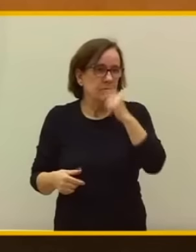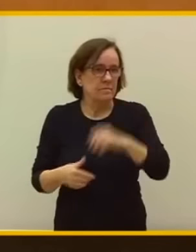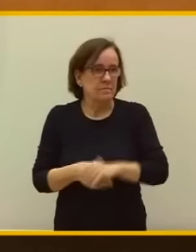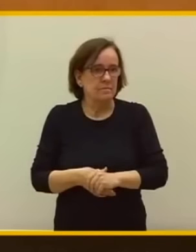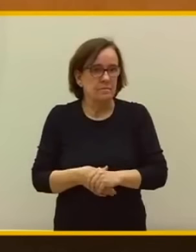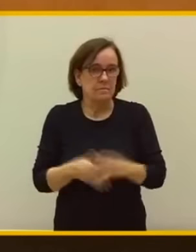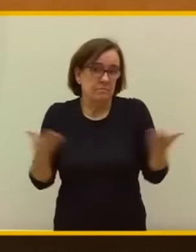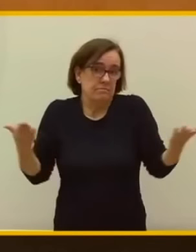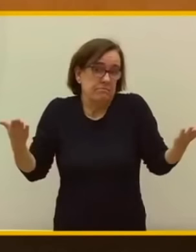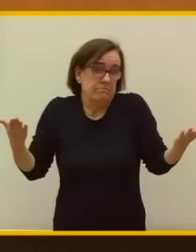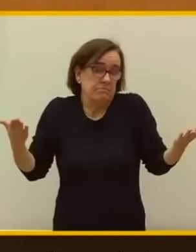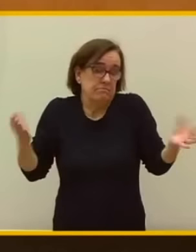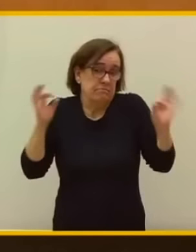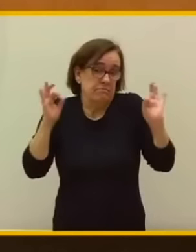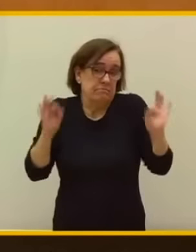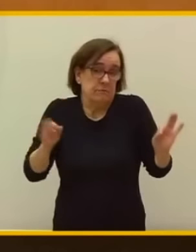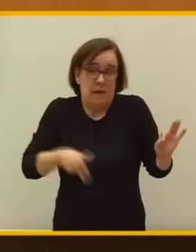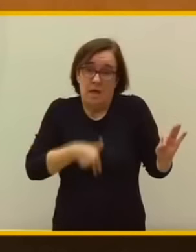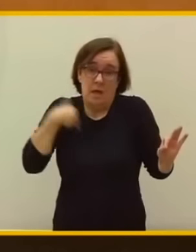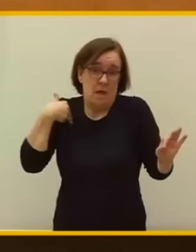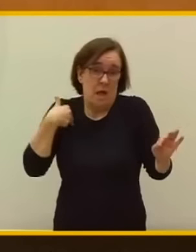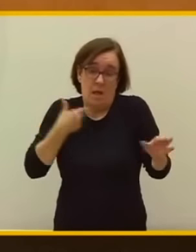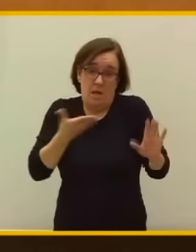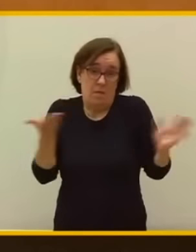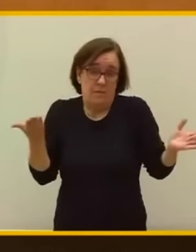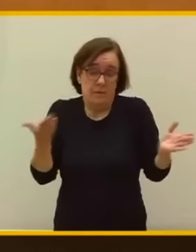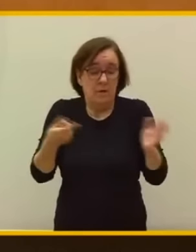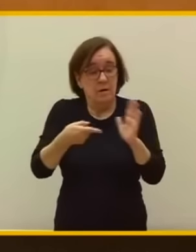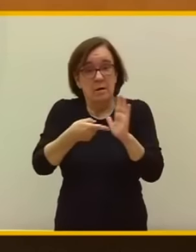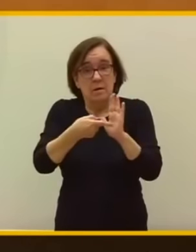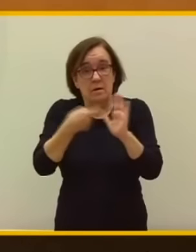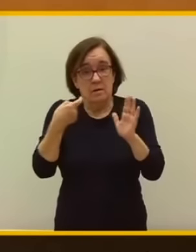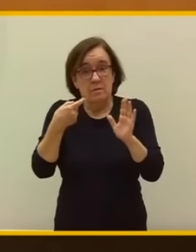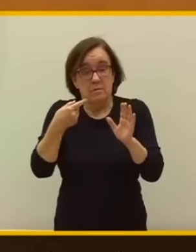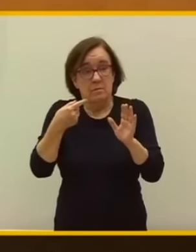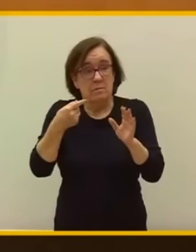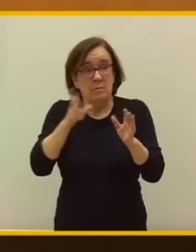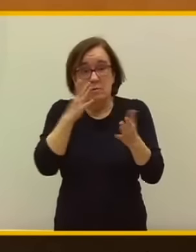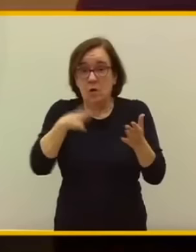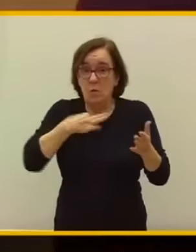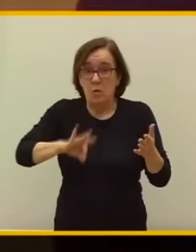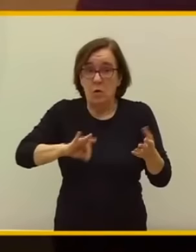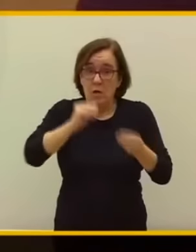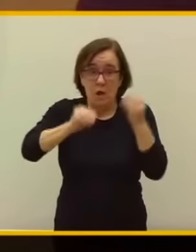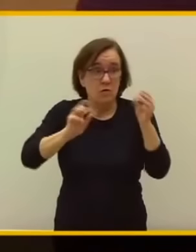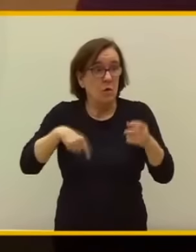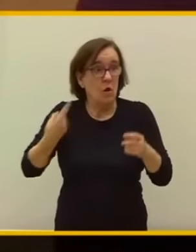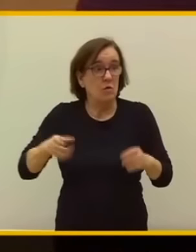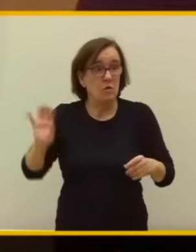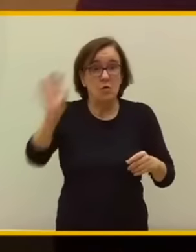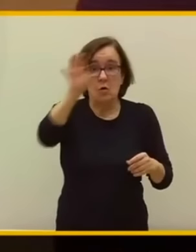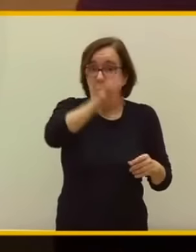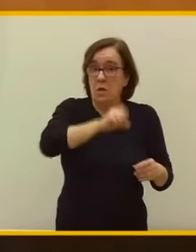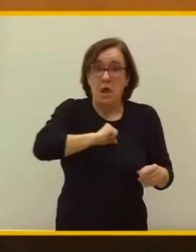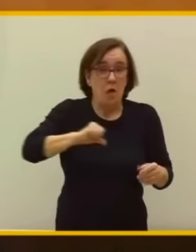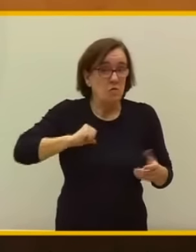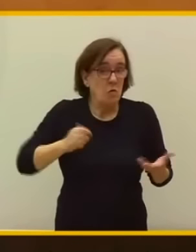Es una quita general, es una quita que también se puede aplicar en otras comunidades autónomas.